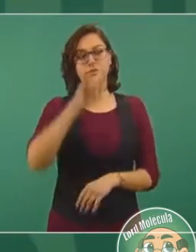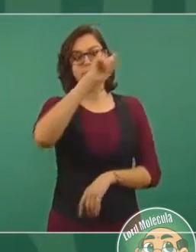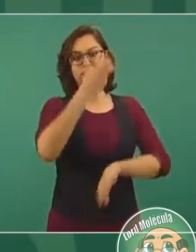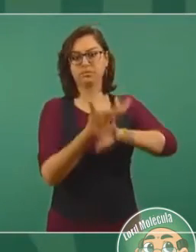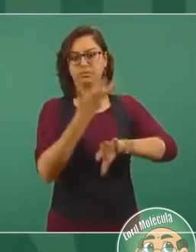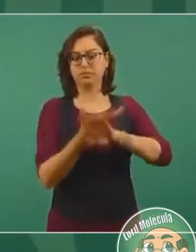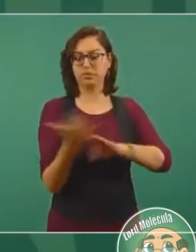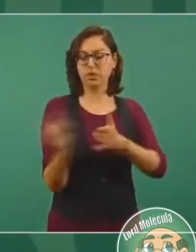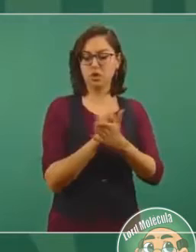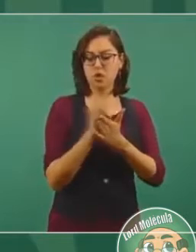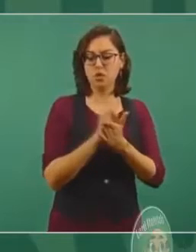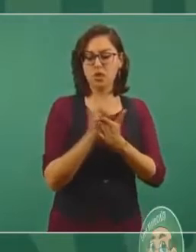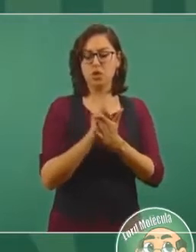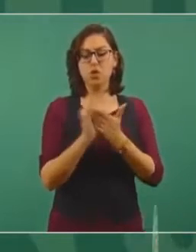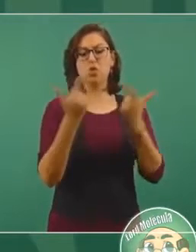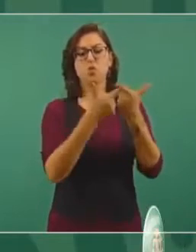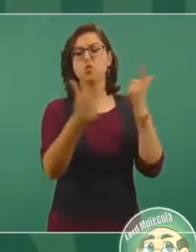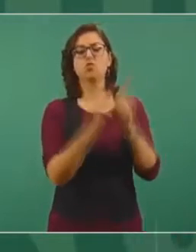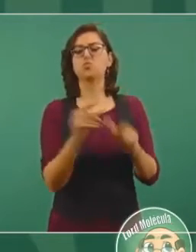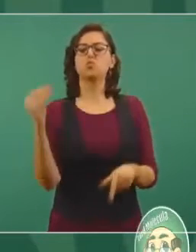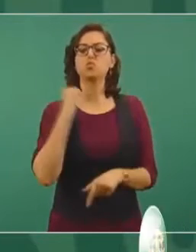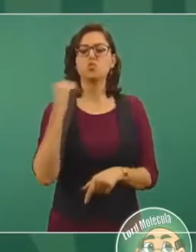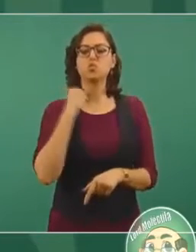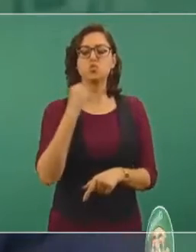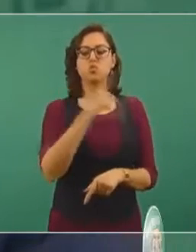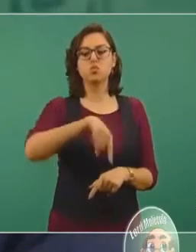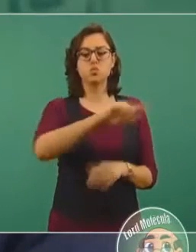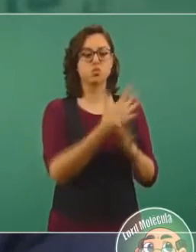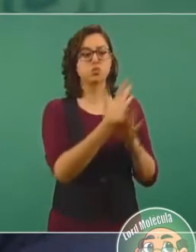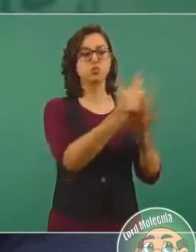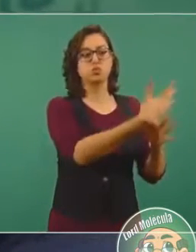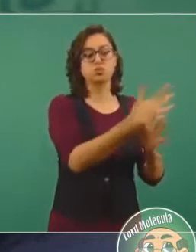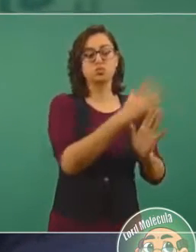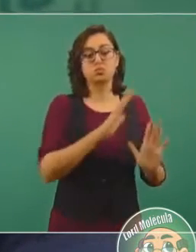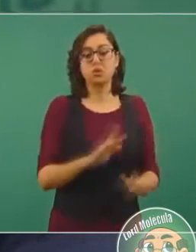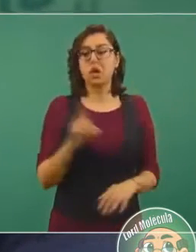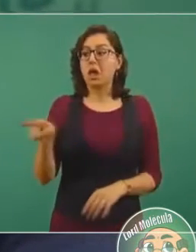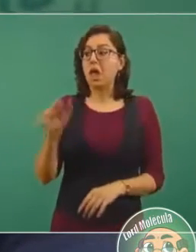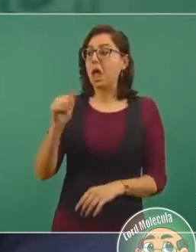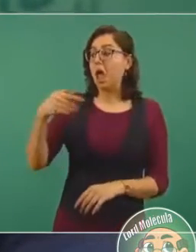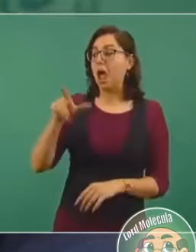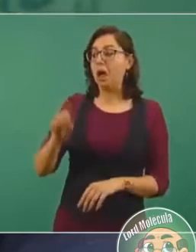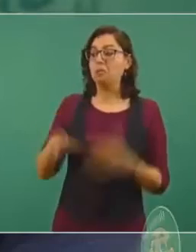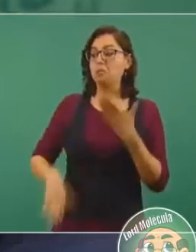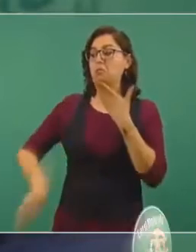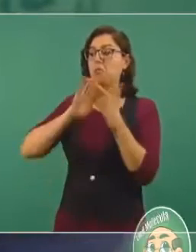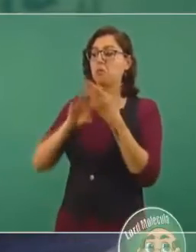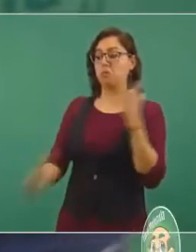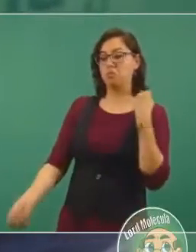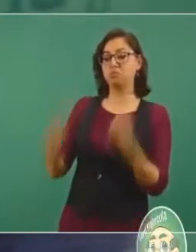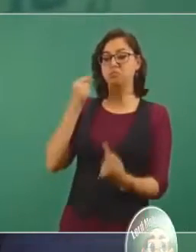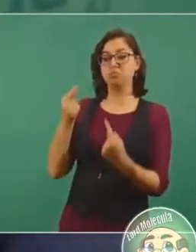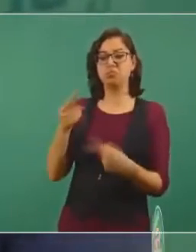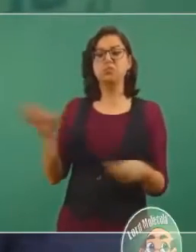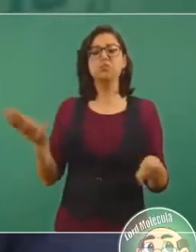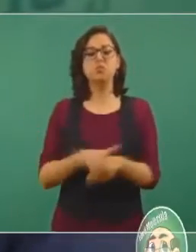dijeron que yo los había amenazado, porque dije